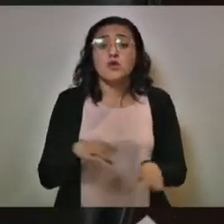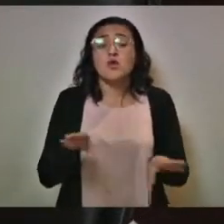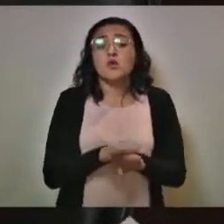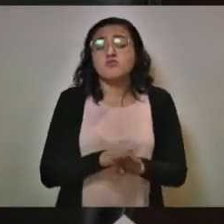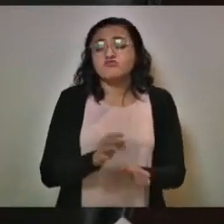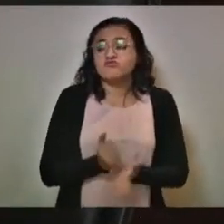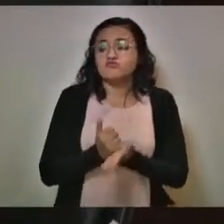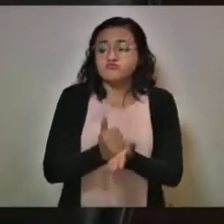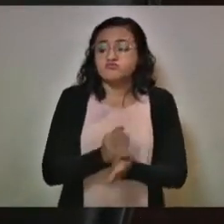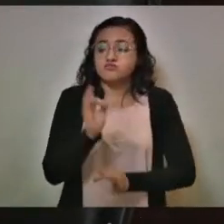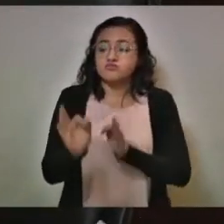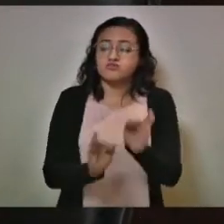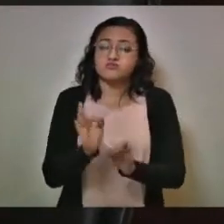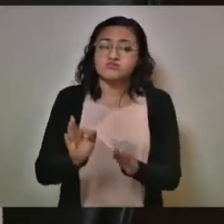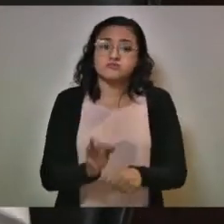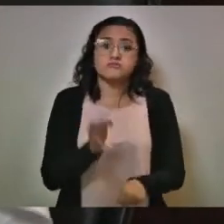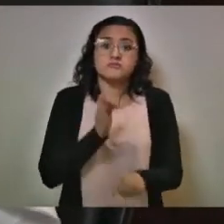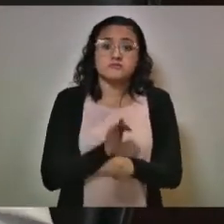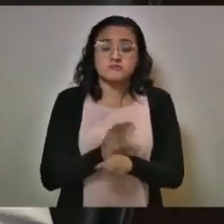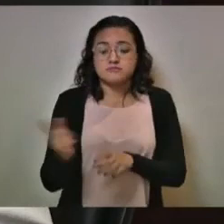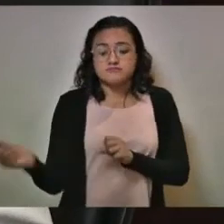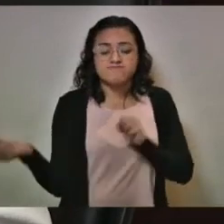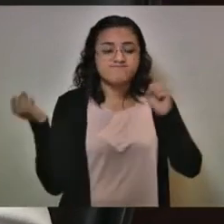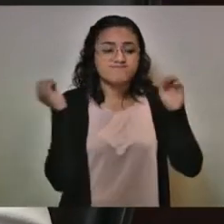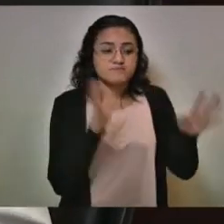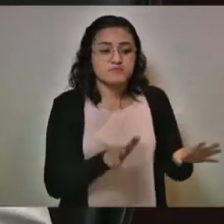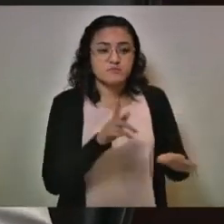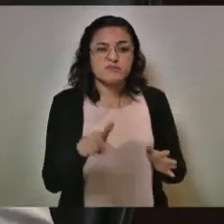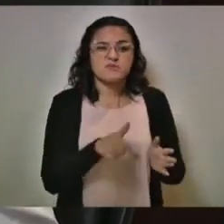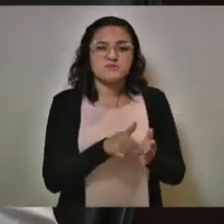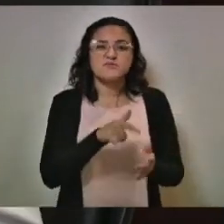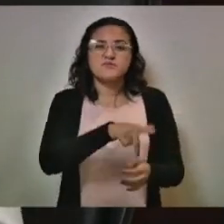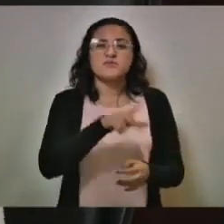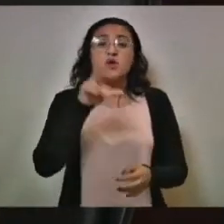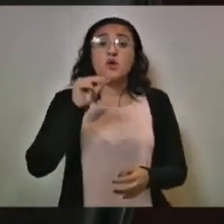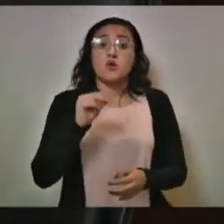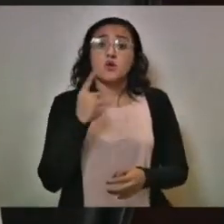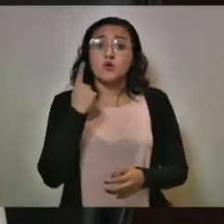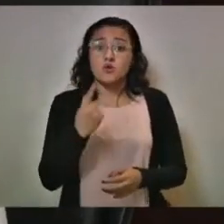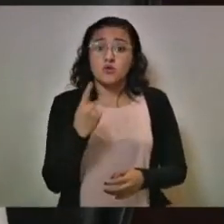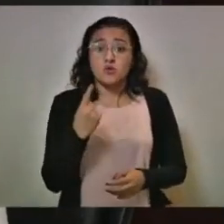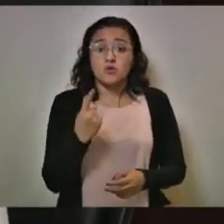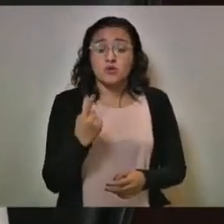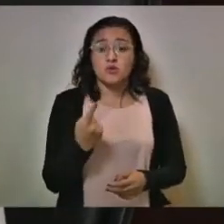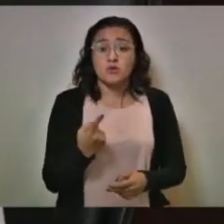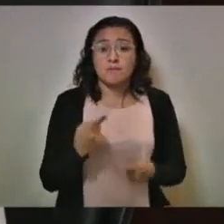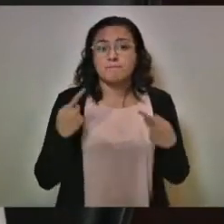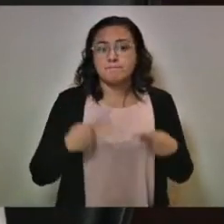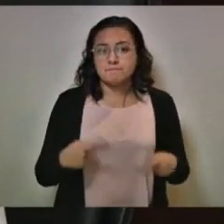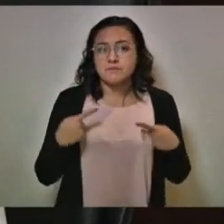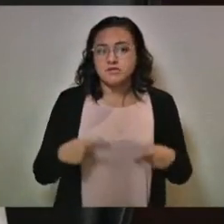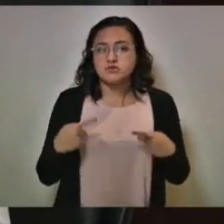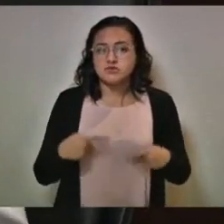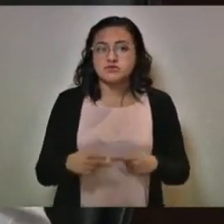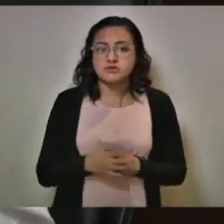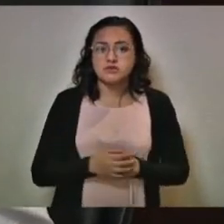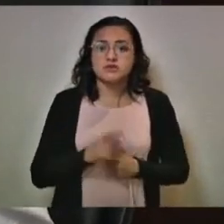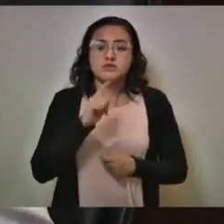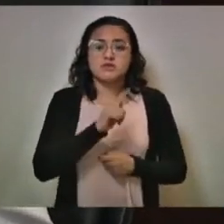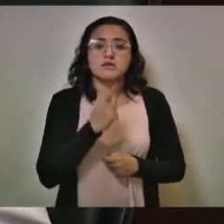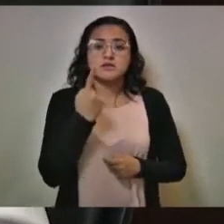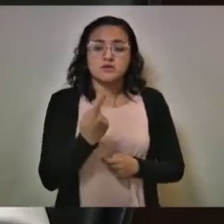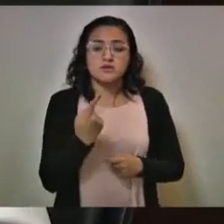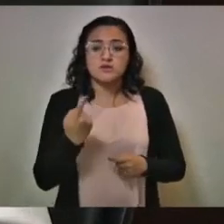operativo. Hemos trasladado allá a 81 PPLs, 71